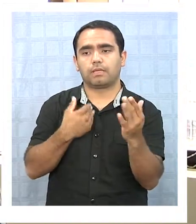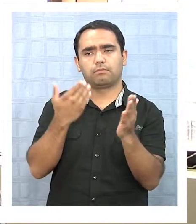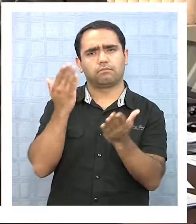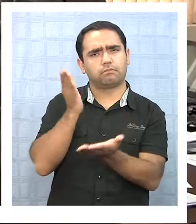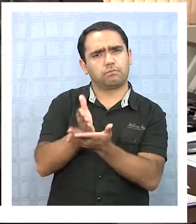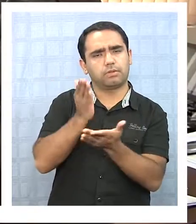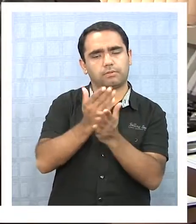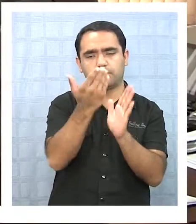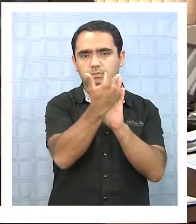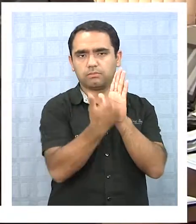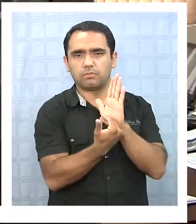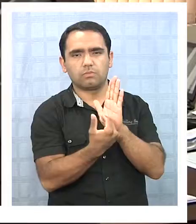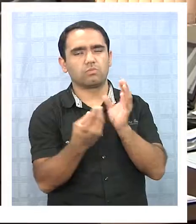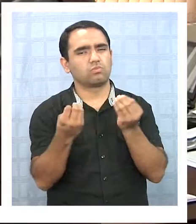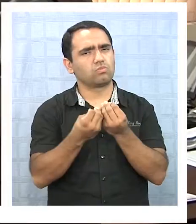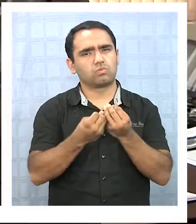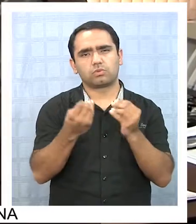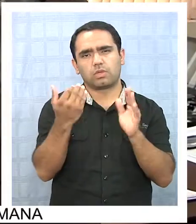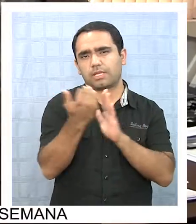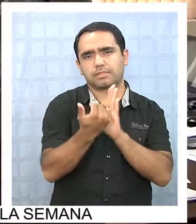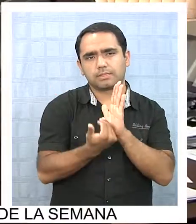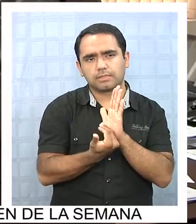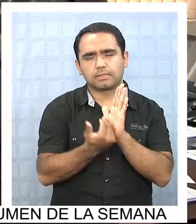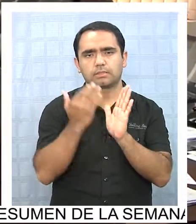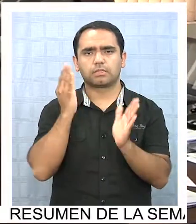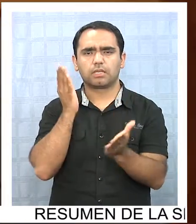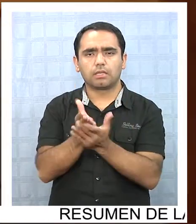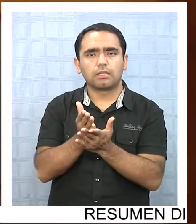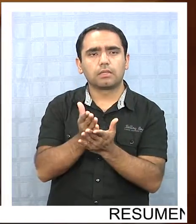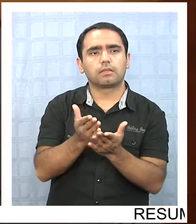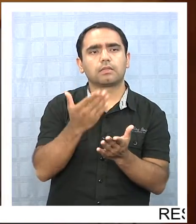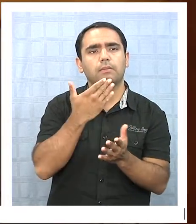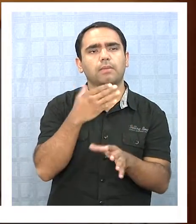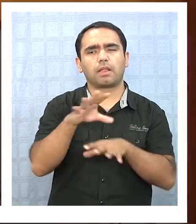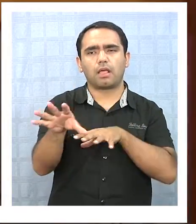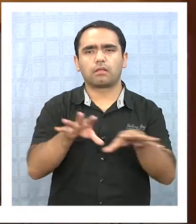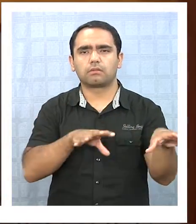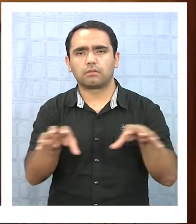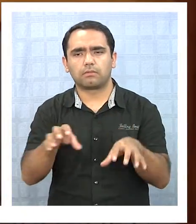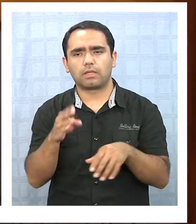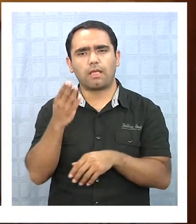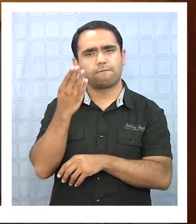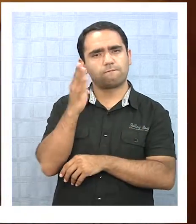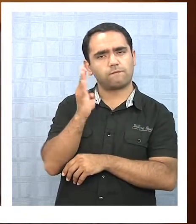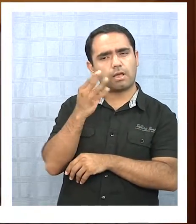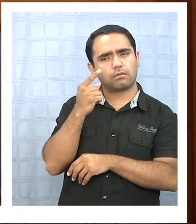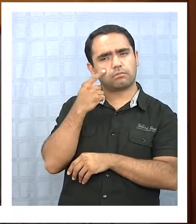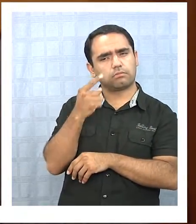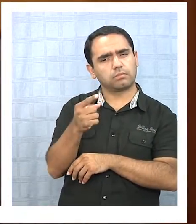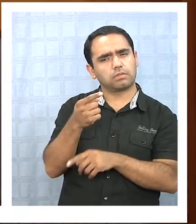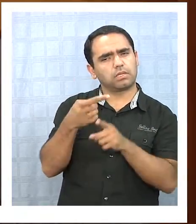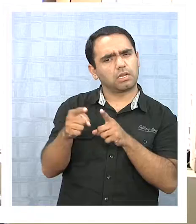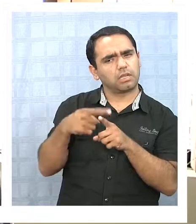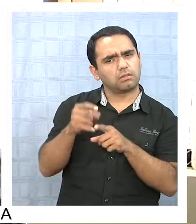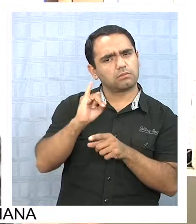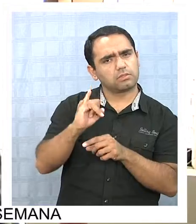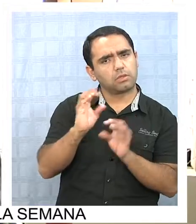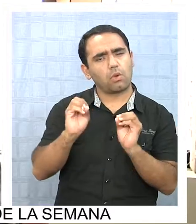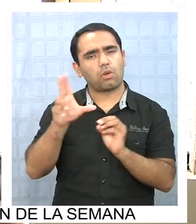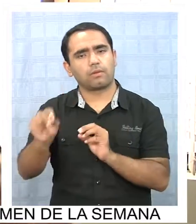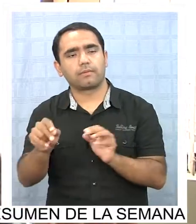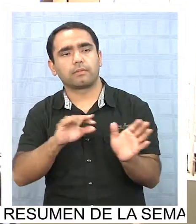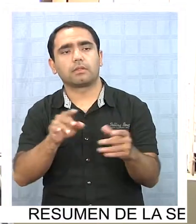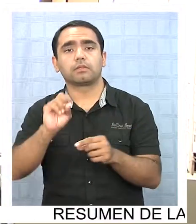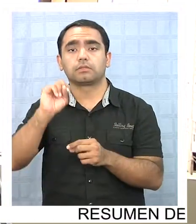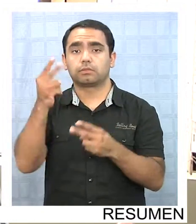exigencias que colocan, digamos, son mucho más exigentes. Estas mismas actividades en que está la gente, el banco se fija mucho antes de dar un crédito. Y lo